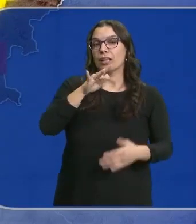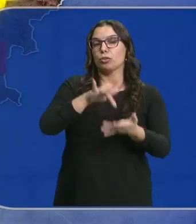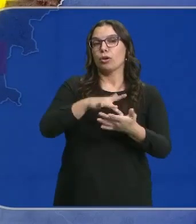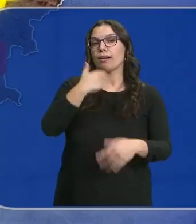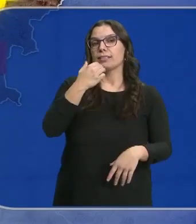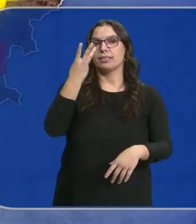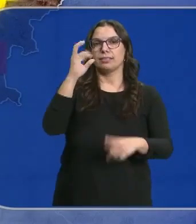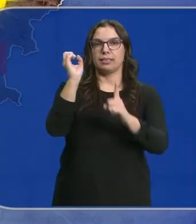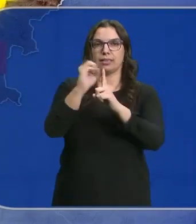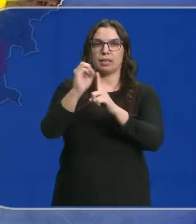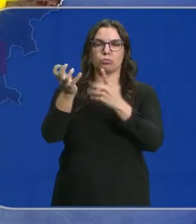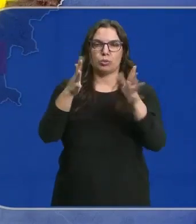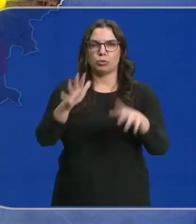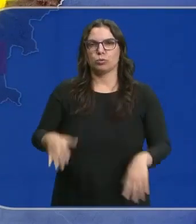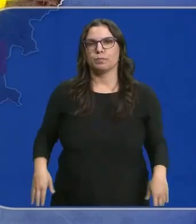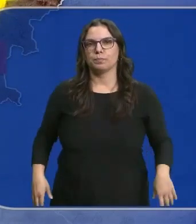30 grados.